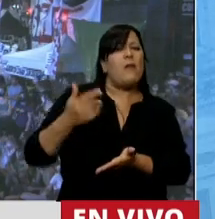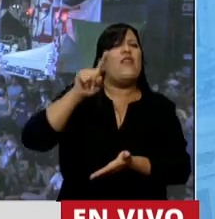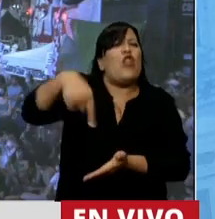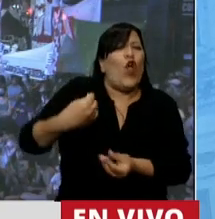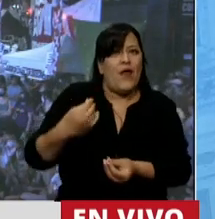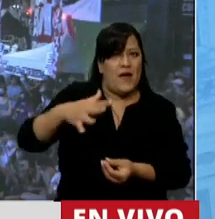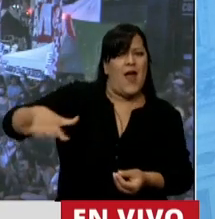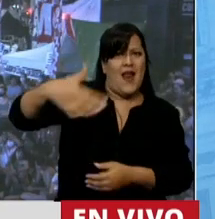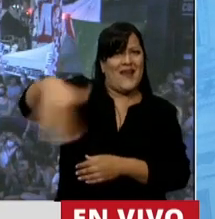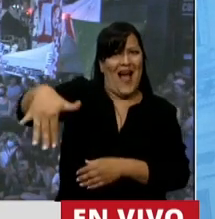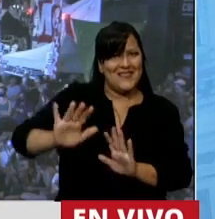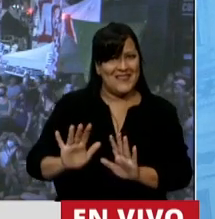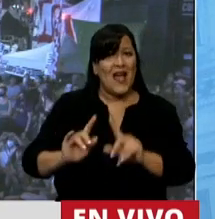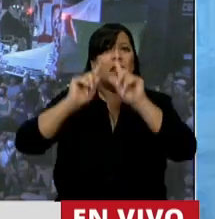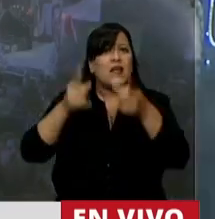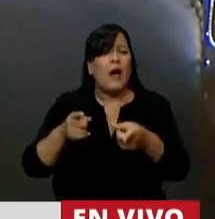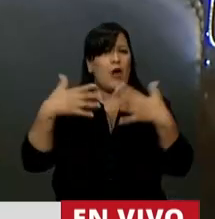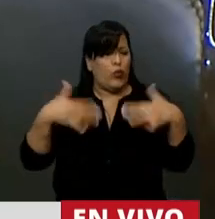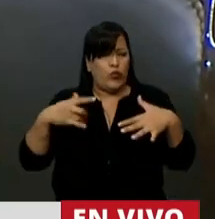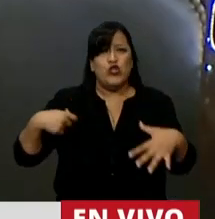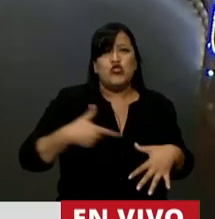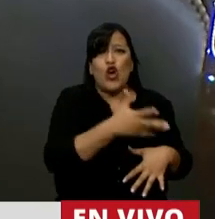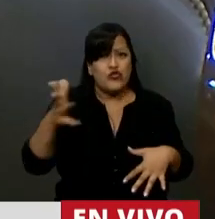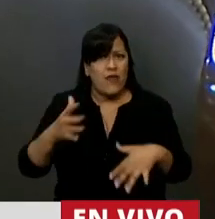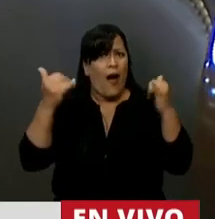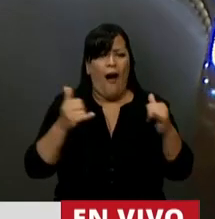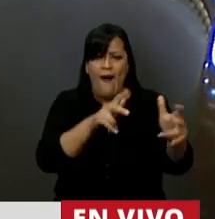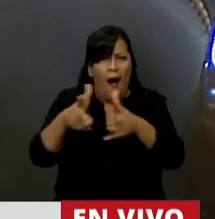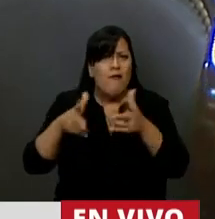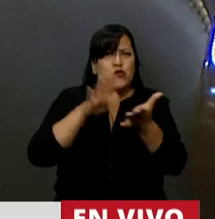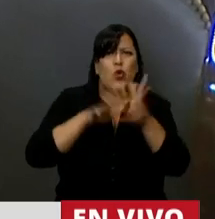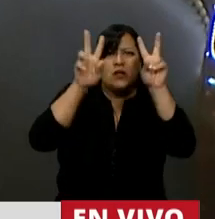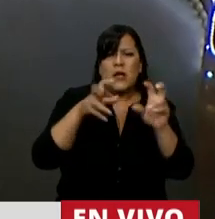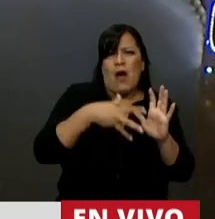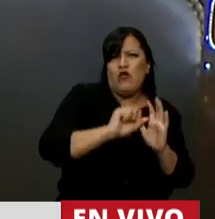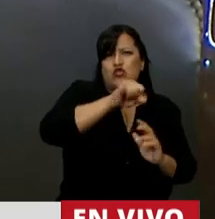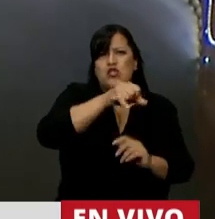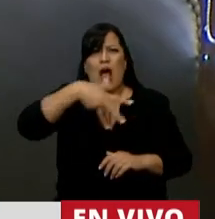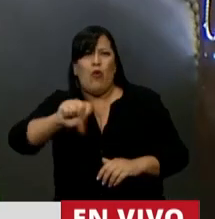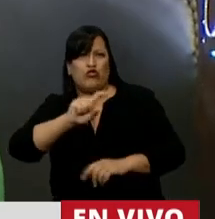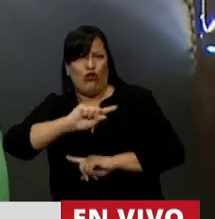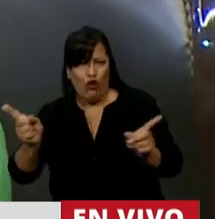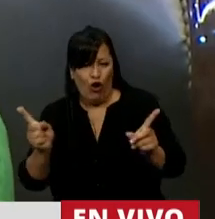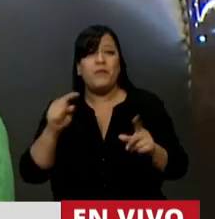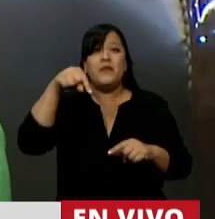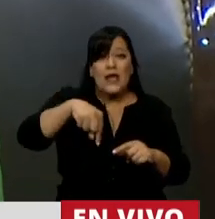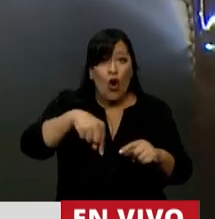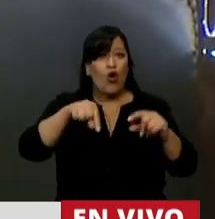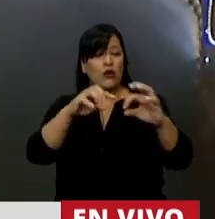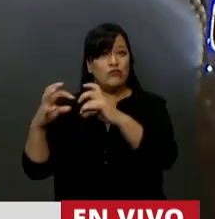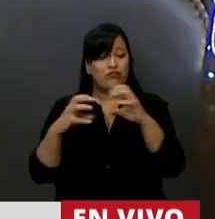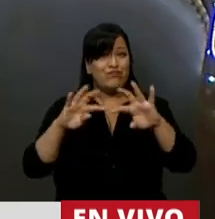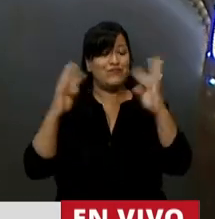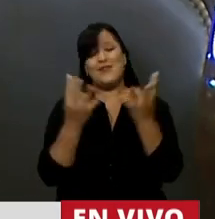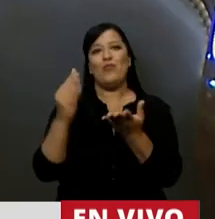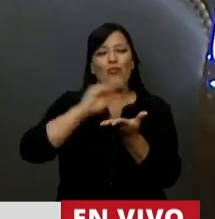y una discusión que atraviesa a la sociedad entera. Y que esta Cámara de Diputados trate el proyecto